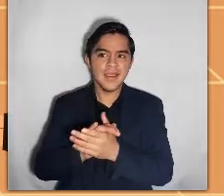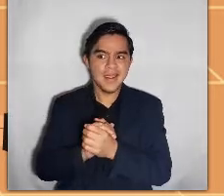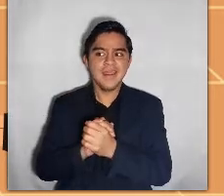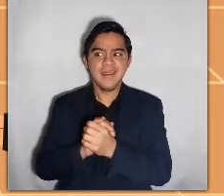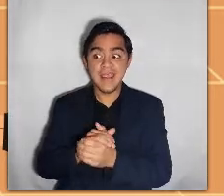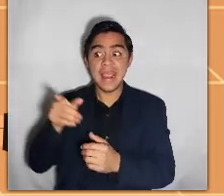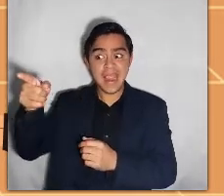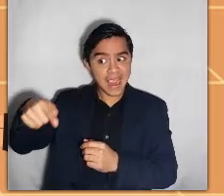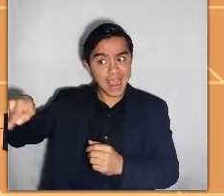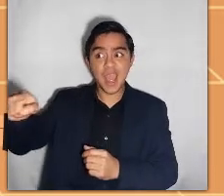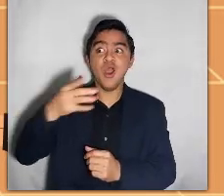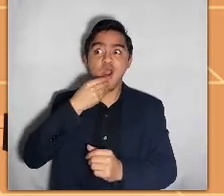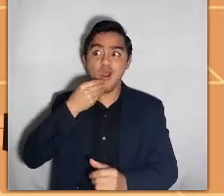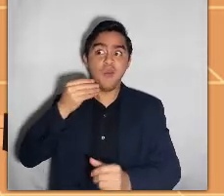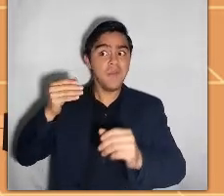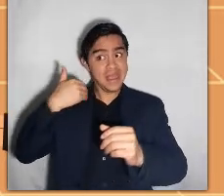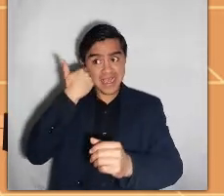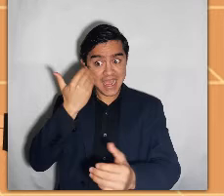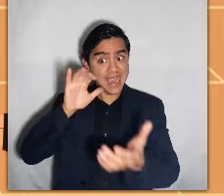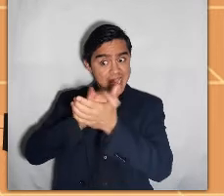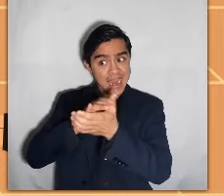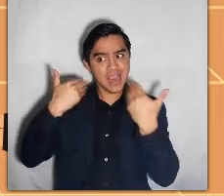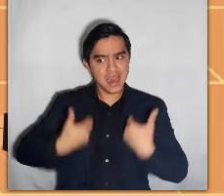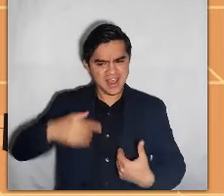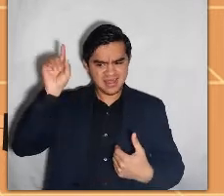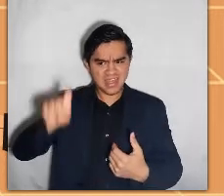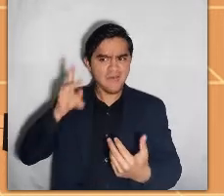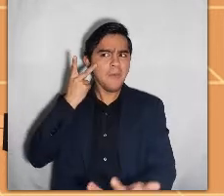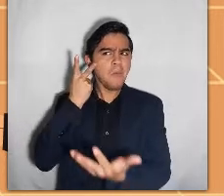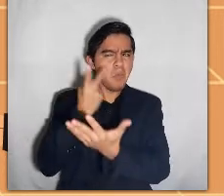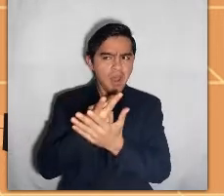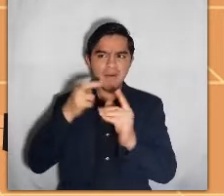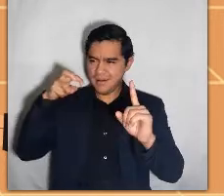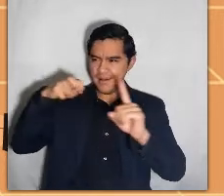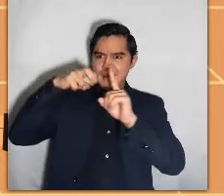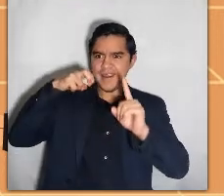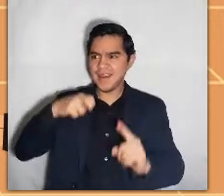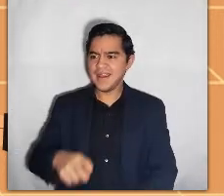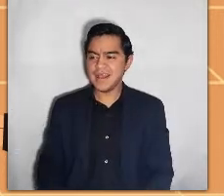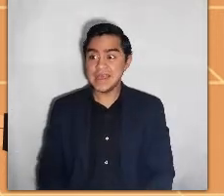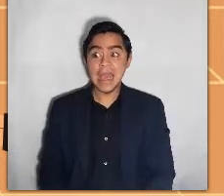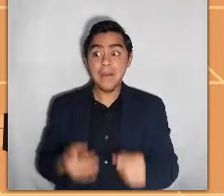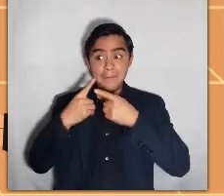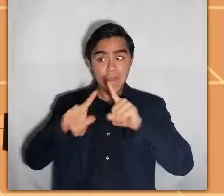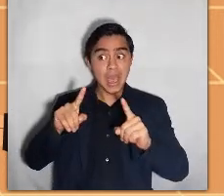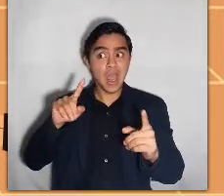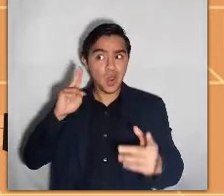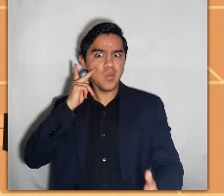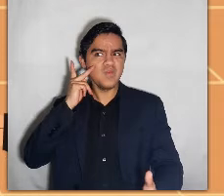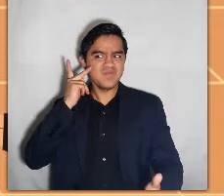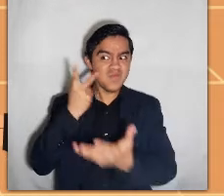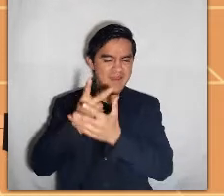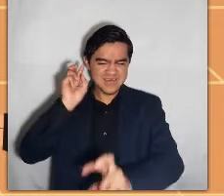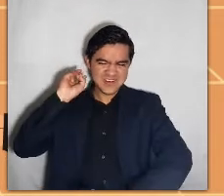se le ocurrió una gran idea. Aquel que quisiera casarse con ella debería superar una prueba. Pero claro,